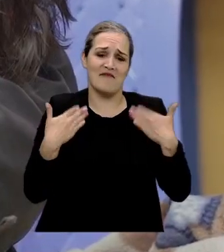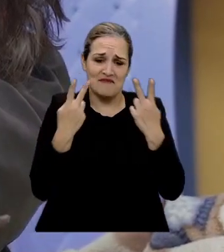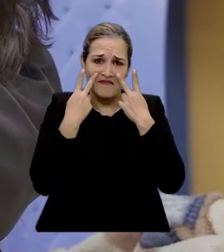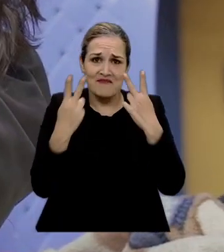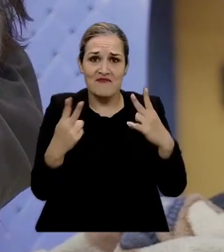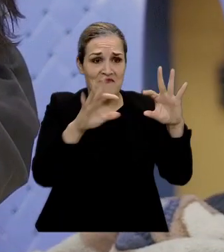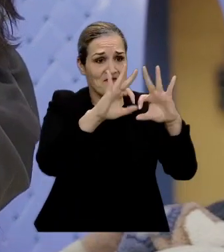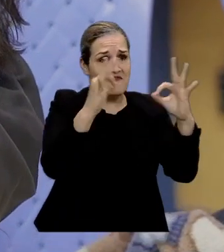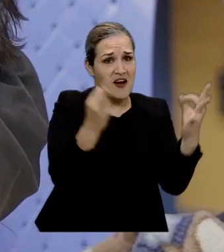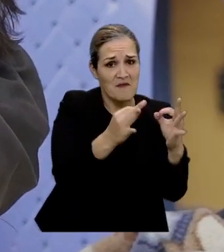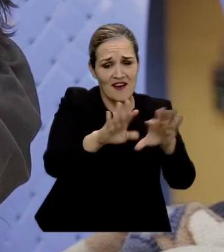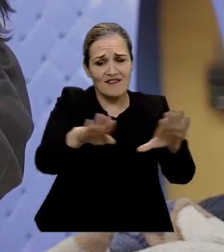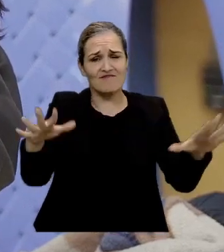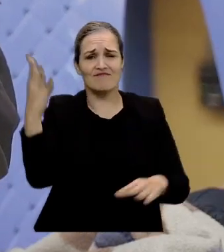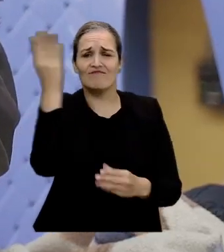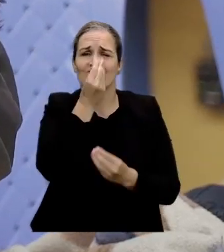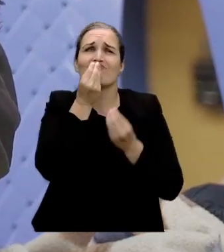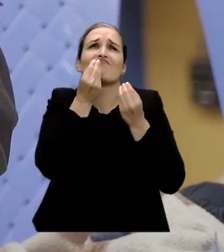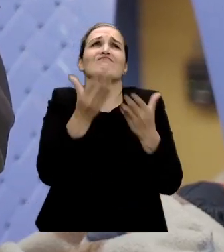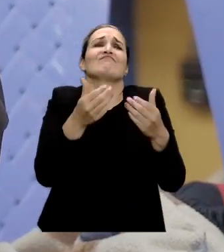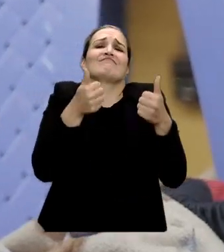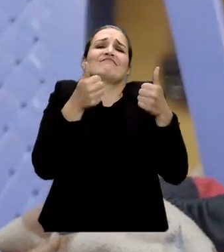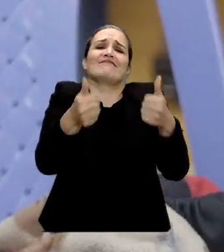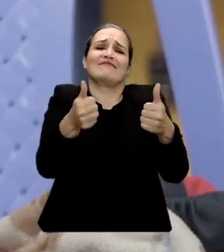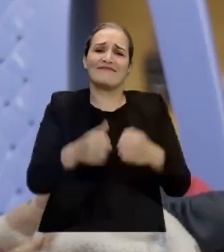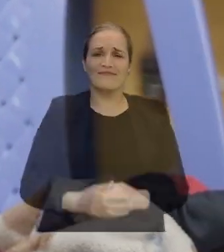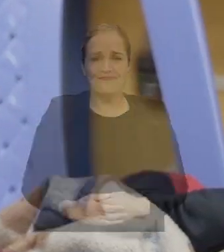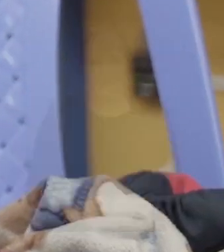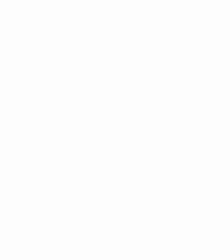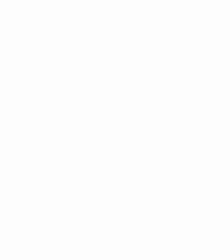familias generan con sus niños. Es maravilloso.